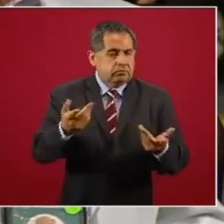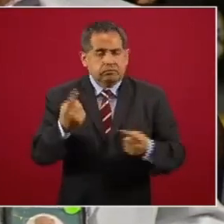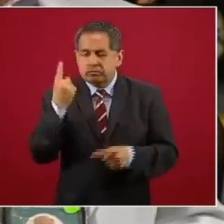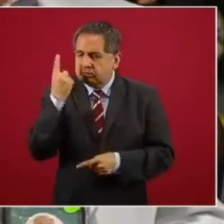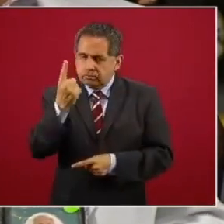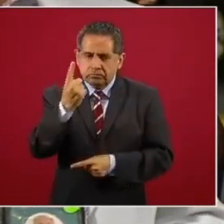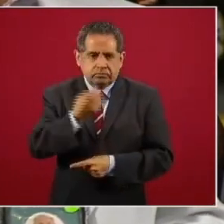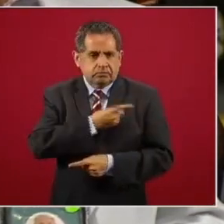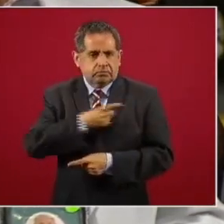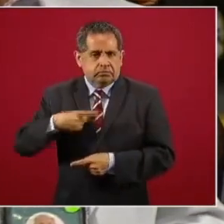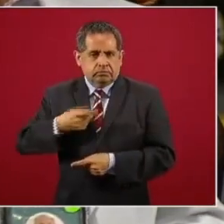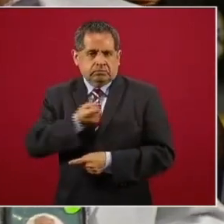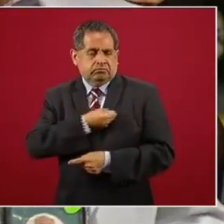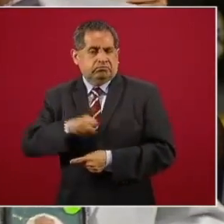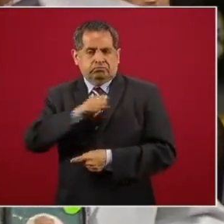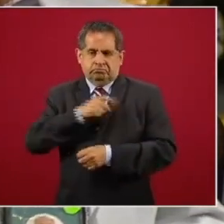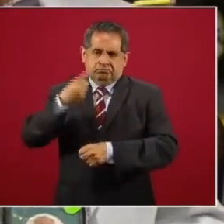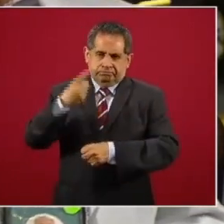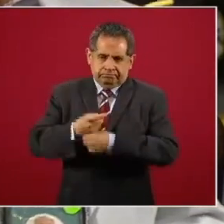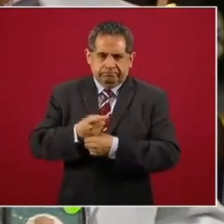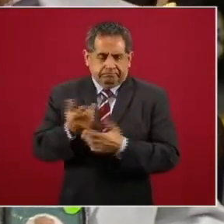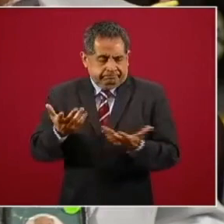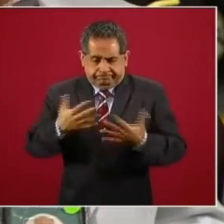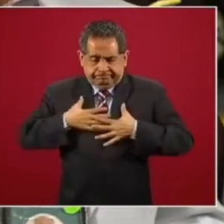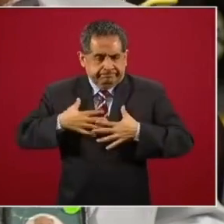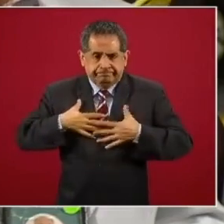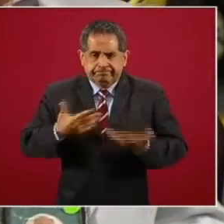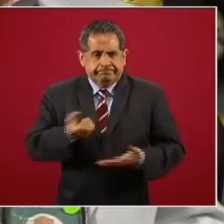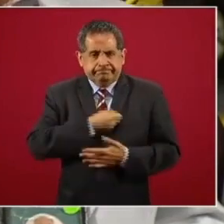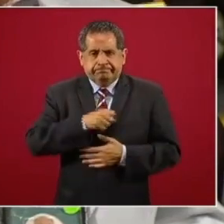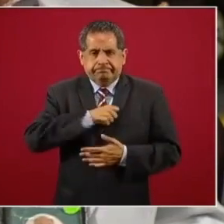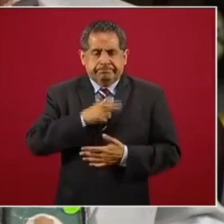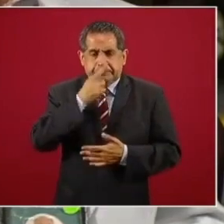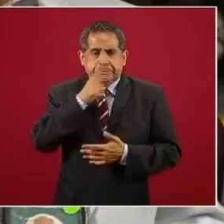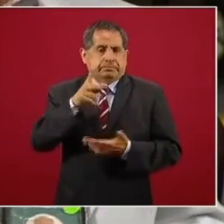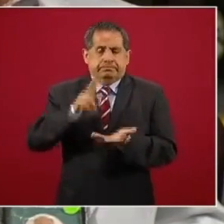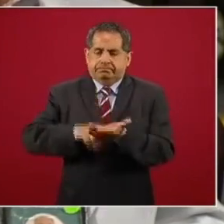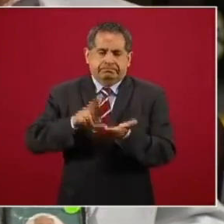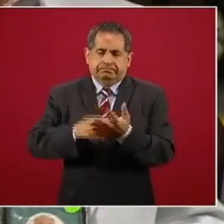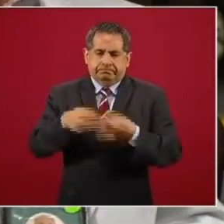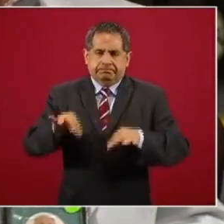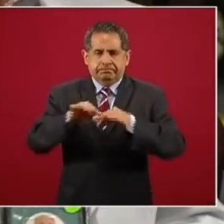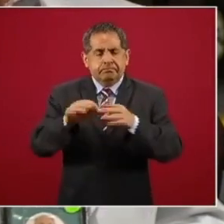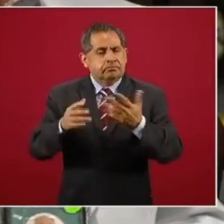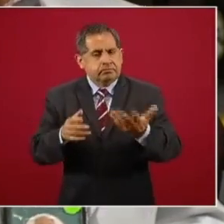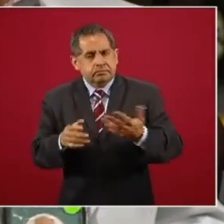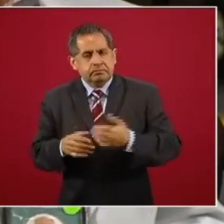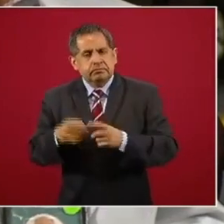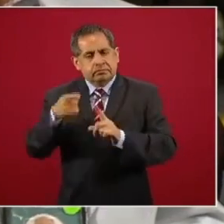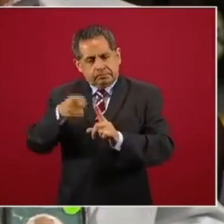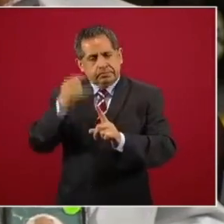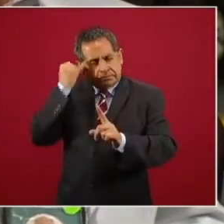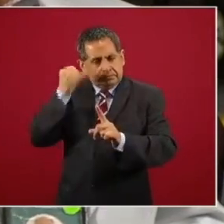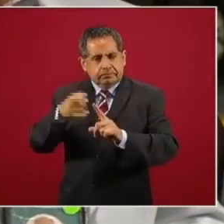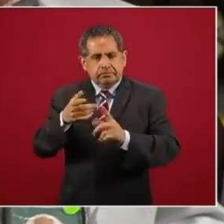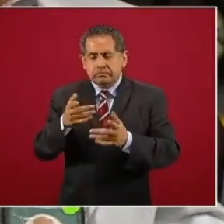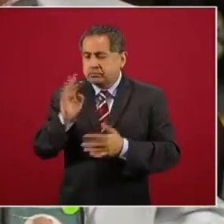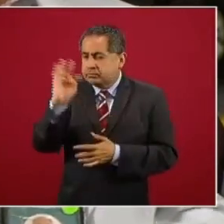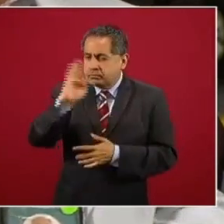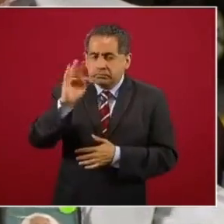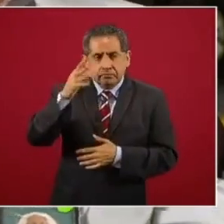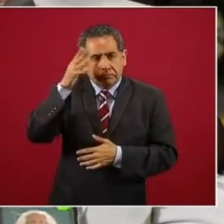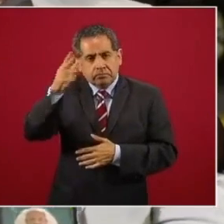prevalecer porque es algo con el que… es el motor de todo, vaya. Entonces, en ese sentido, se estarían